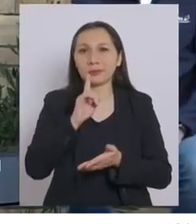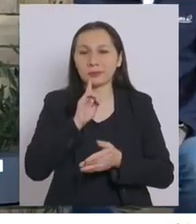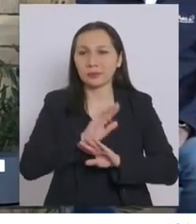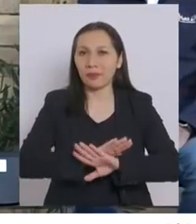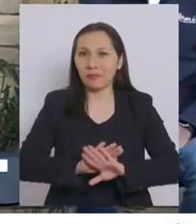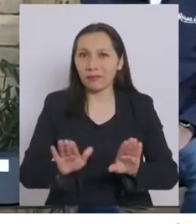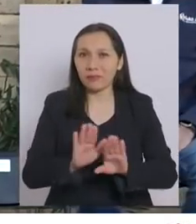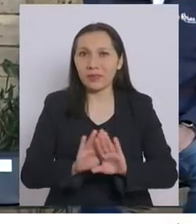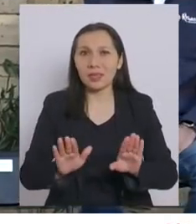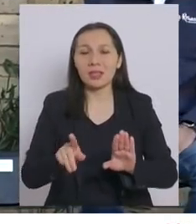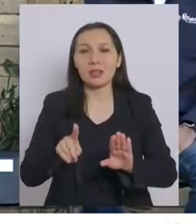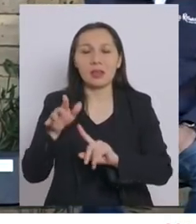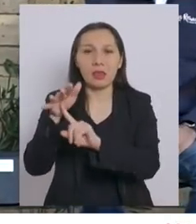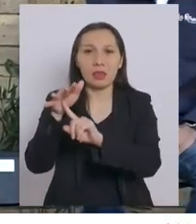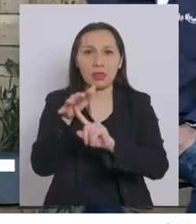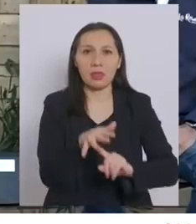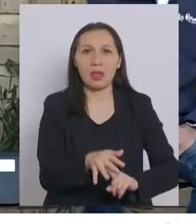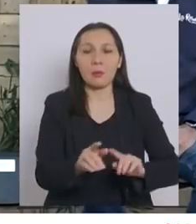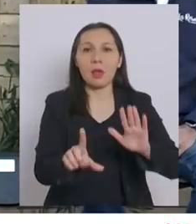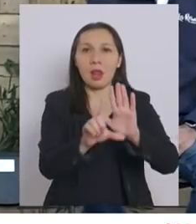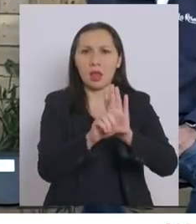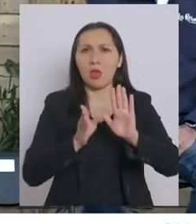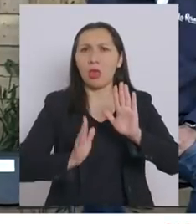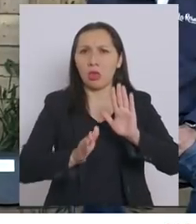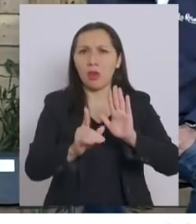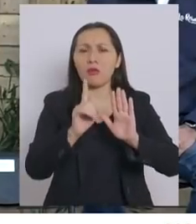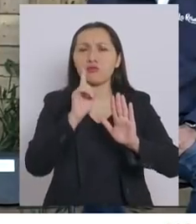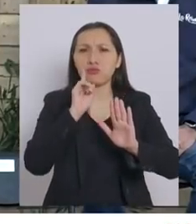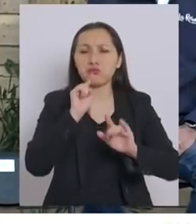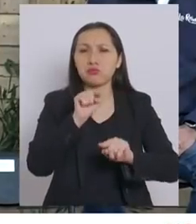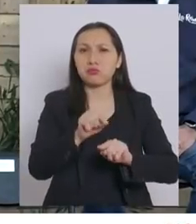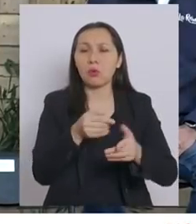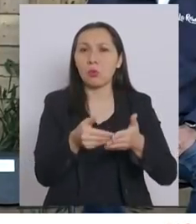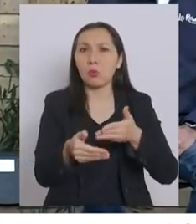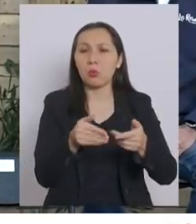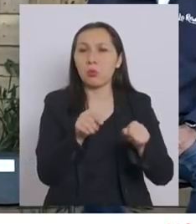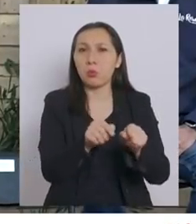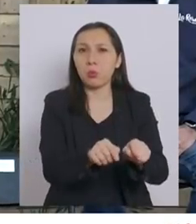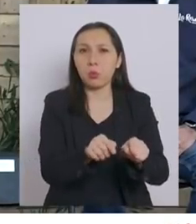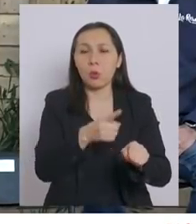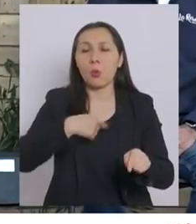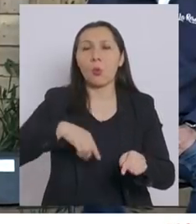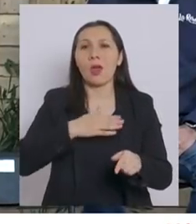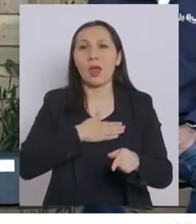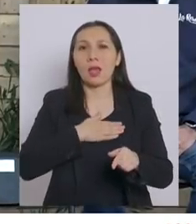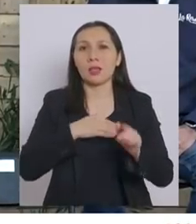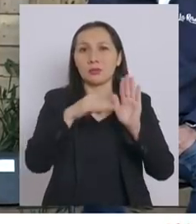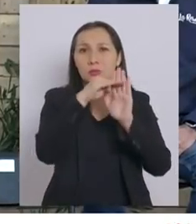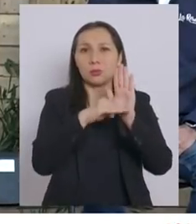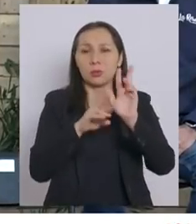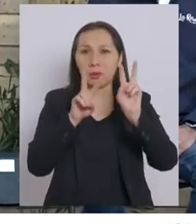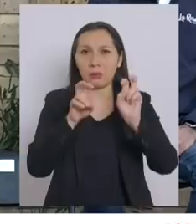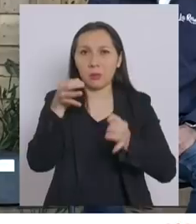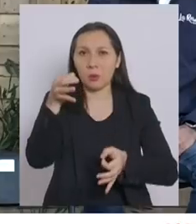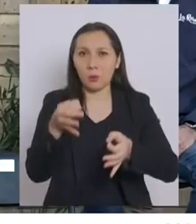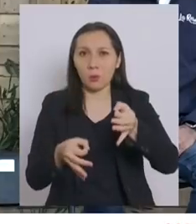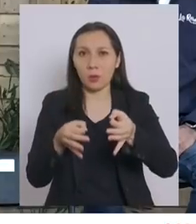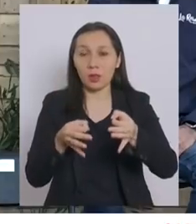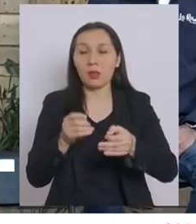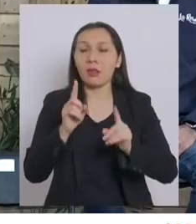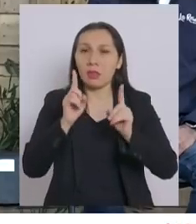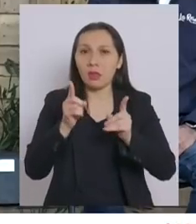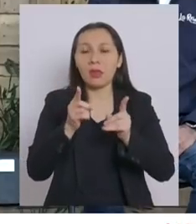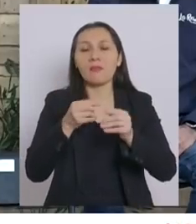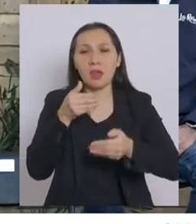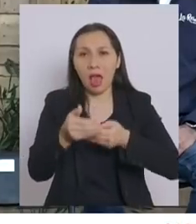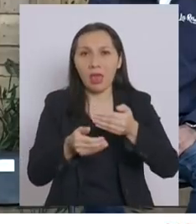terminar con las discriminaciones legales que aún persisten en nuestro ordenamiento jurídico. Tenemos que